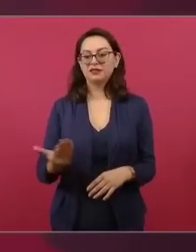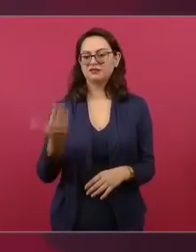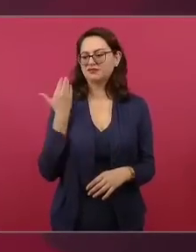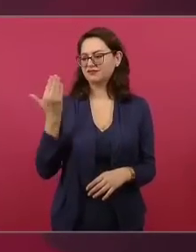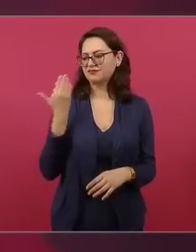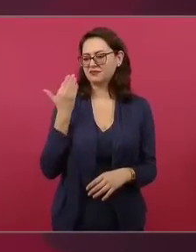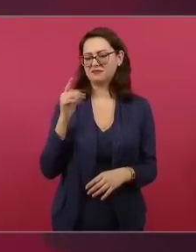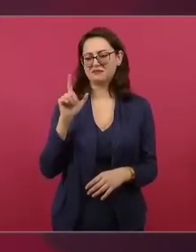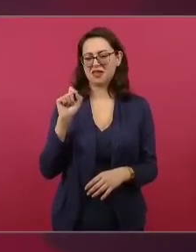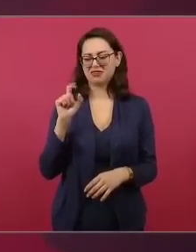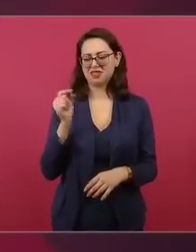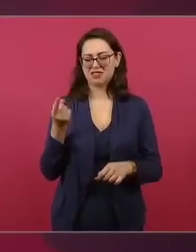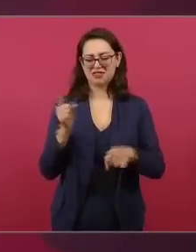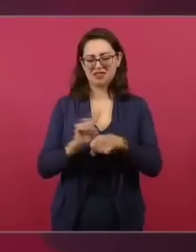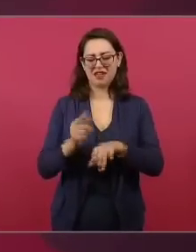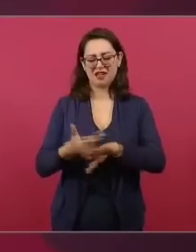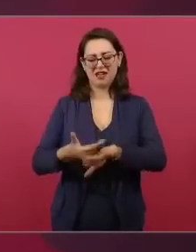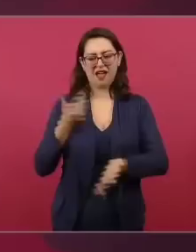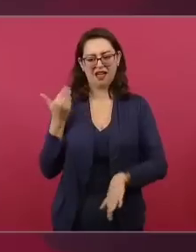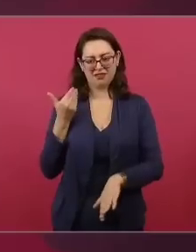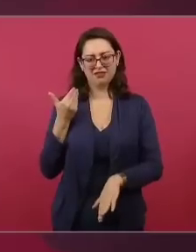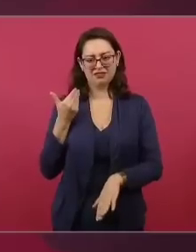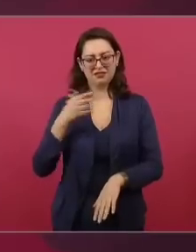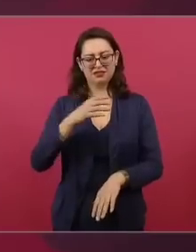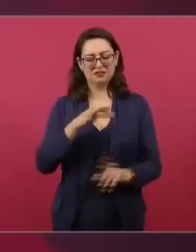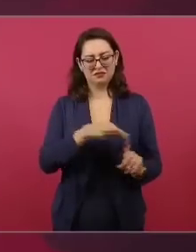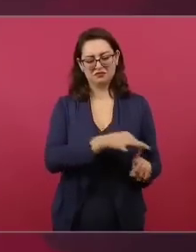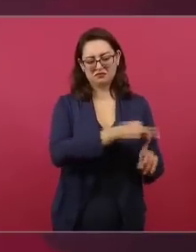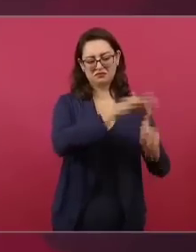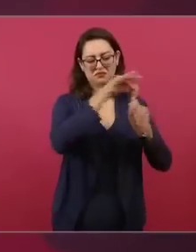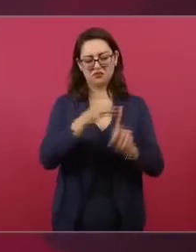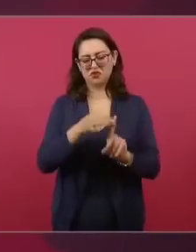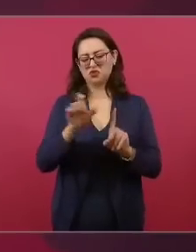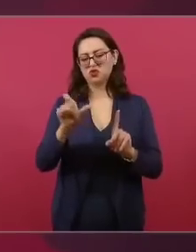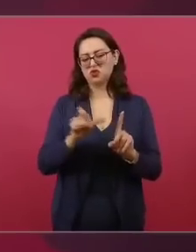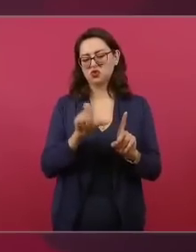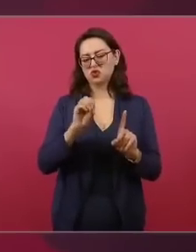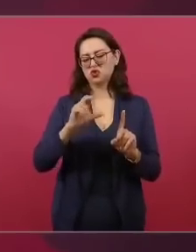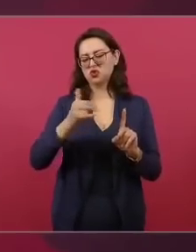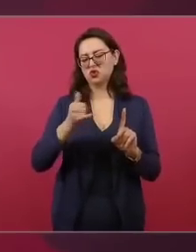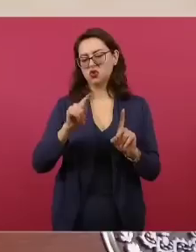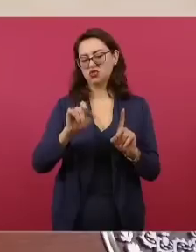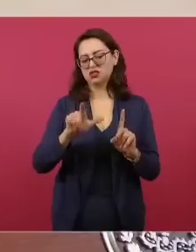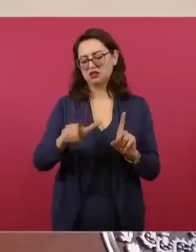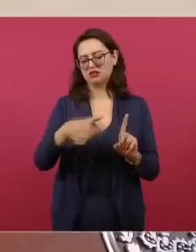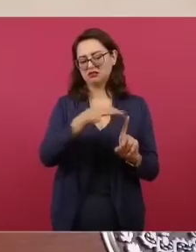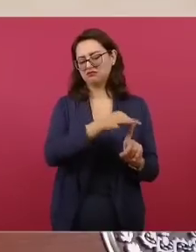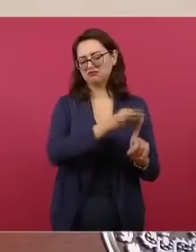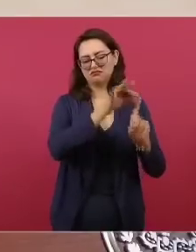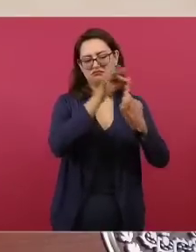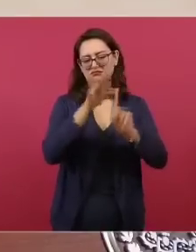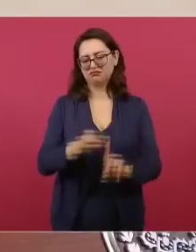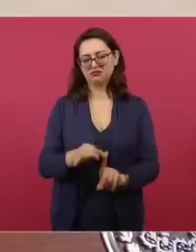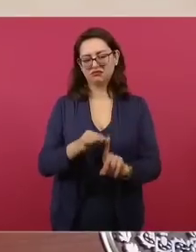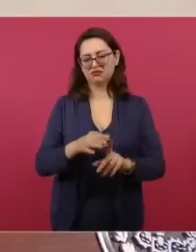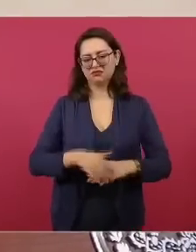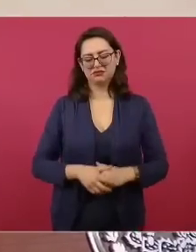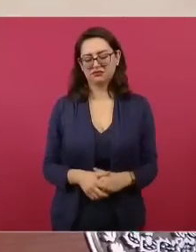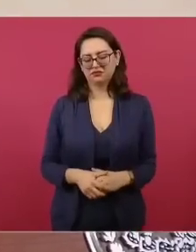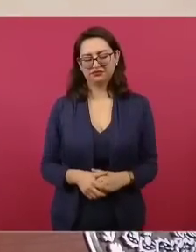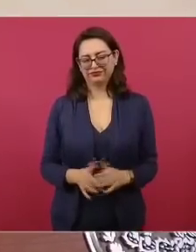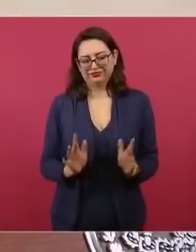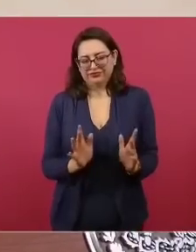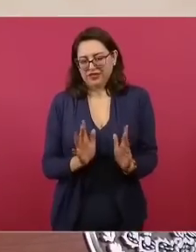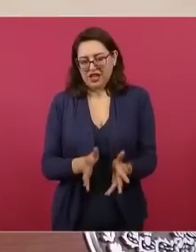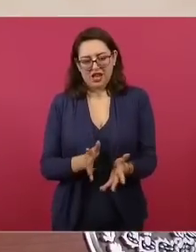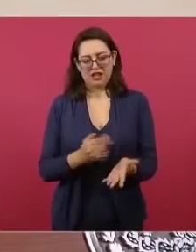Y el otro proceso va a decidirse